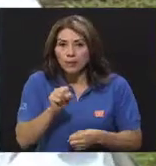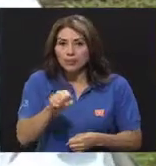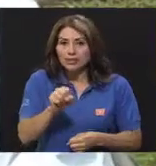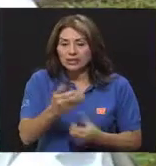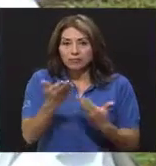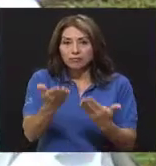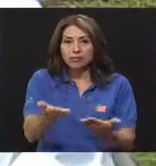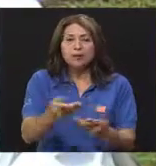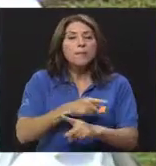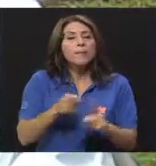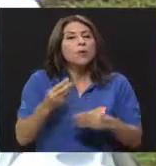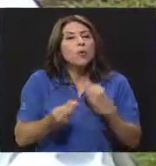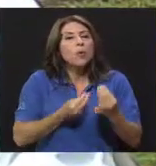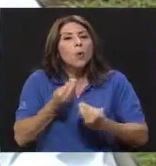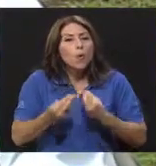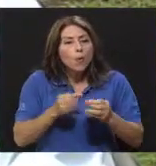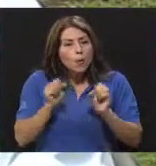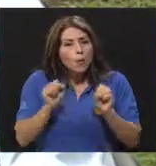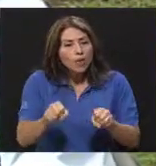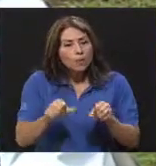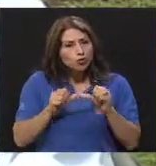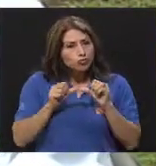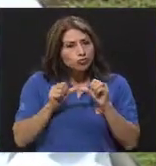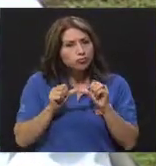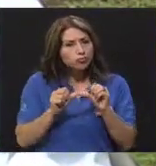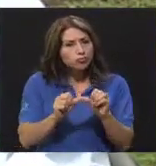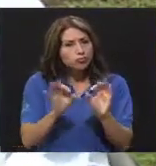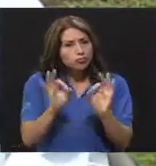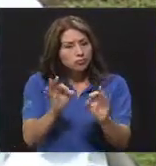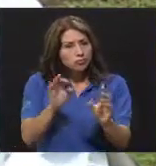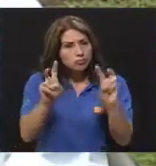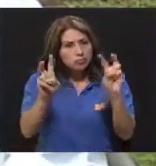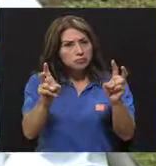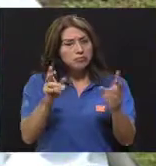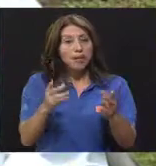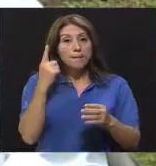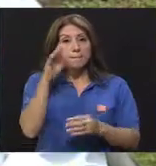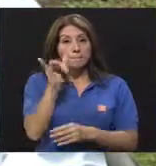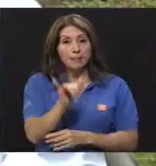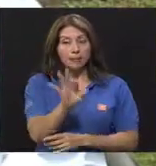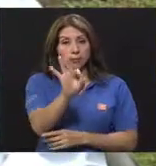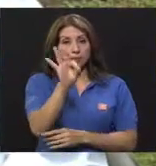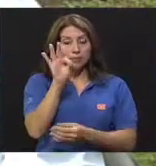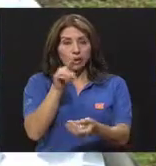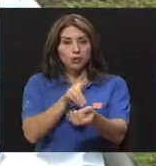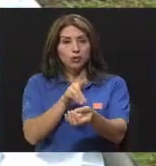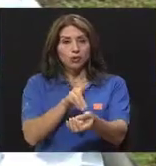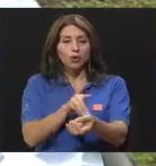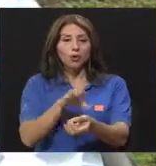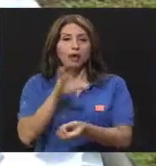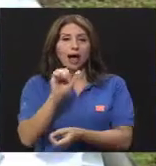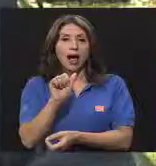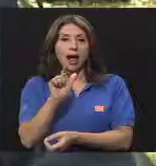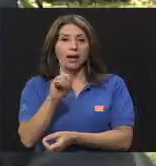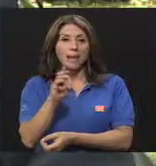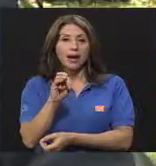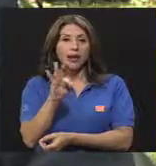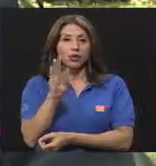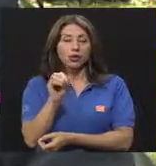manejar esta coherencia en este hilo conductual. Para eso hemos invitado el día de hoy al doctor